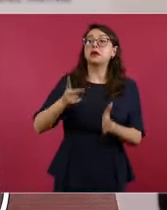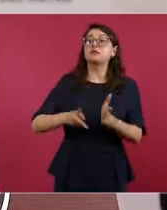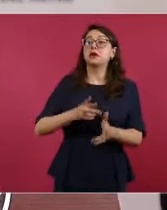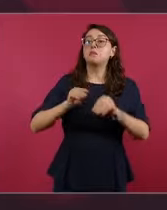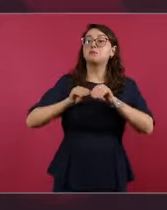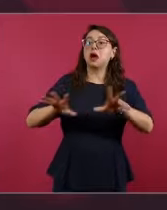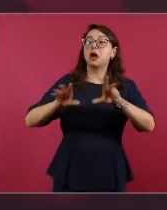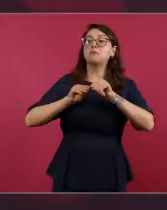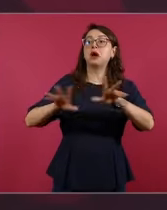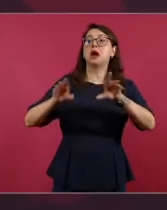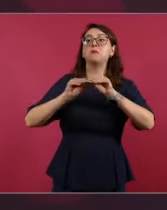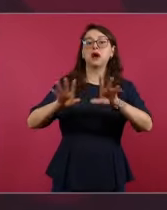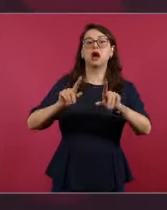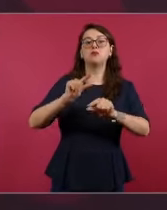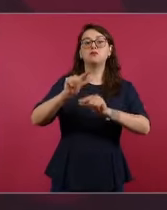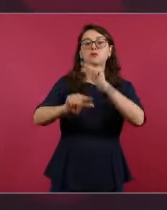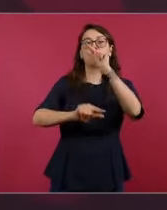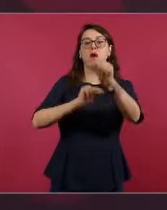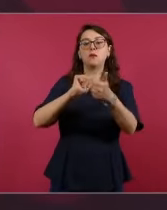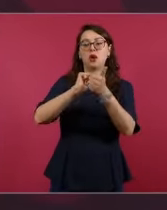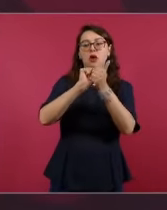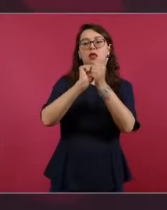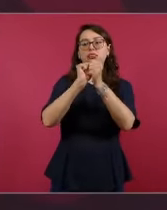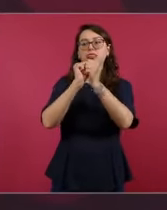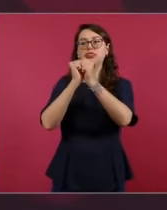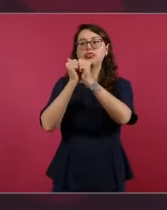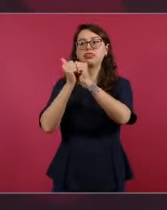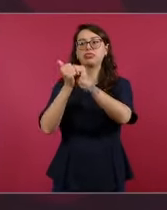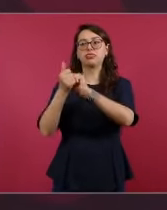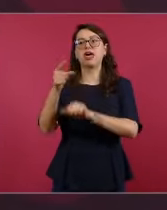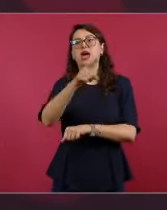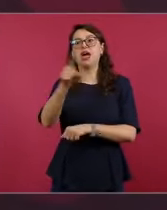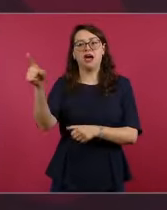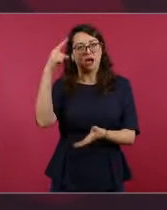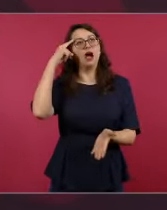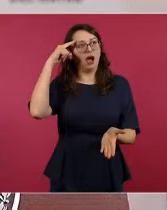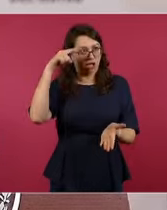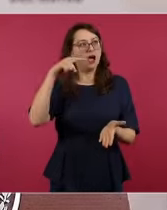puede convertirse en verdad. Gracias. Gracias.